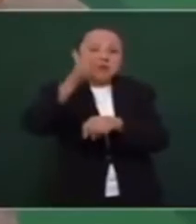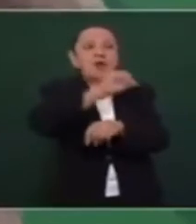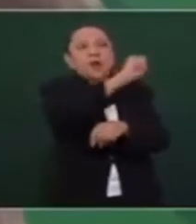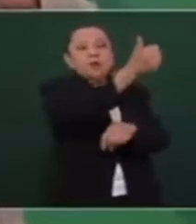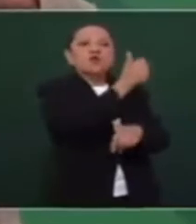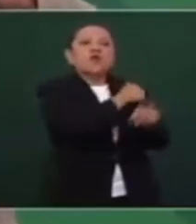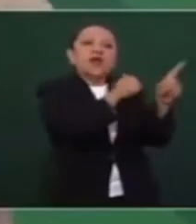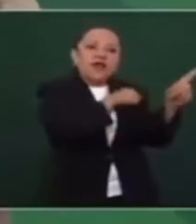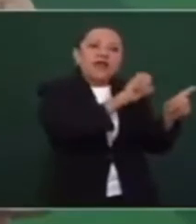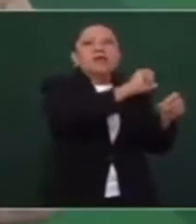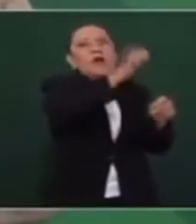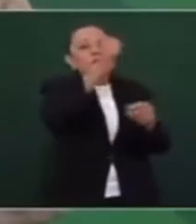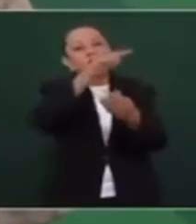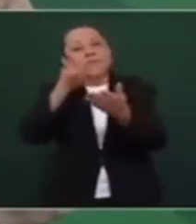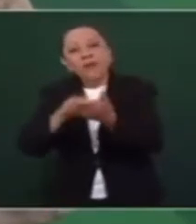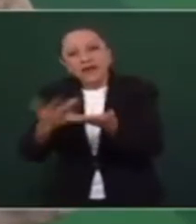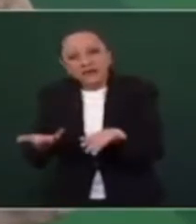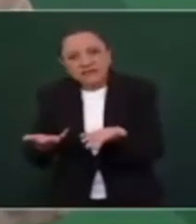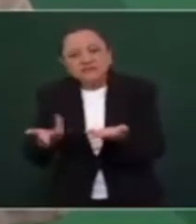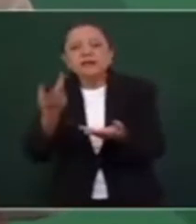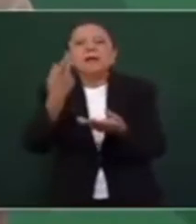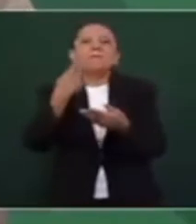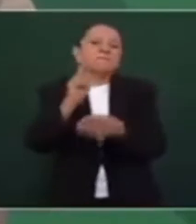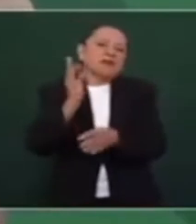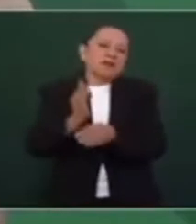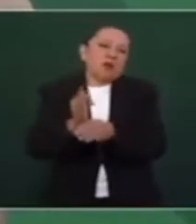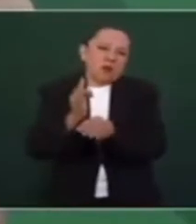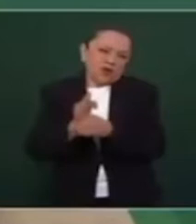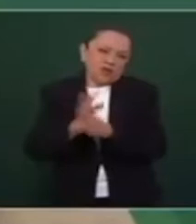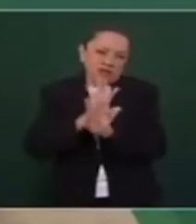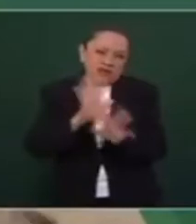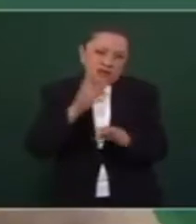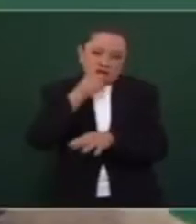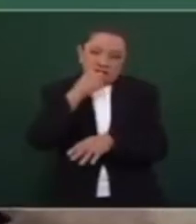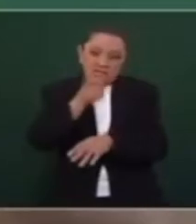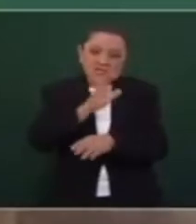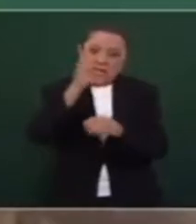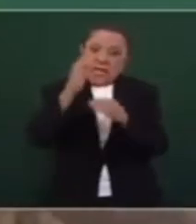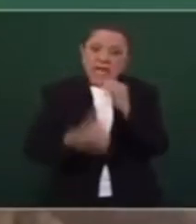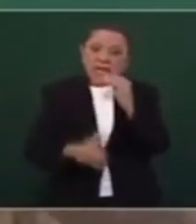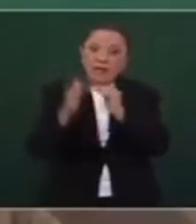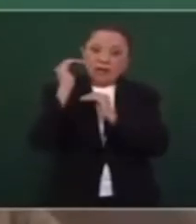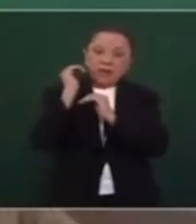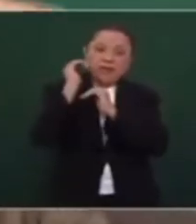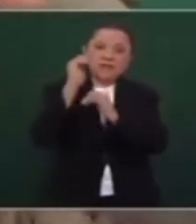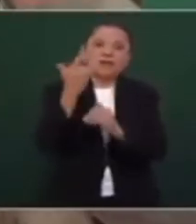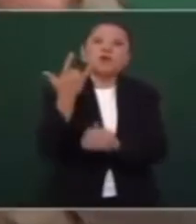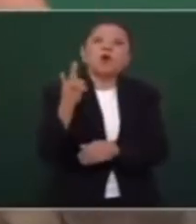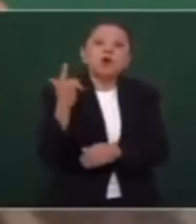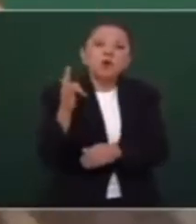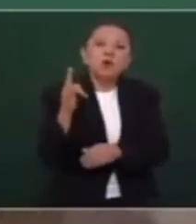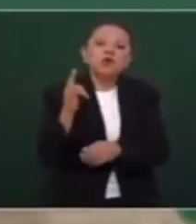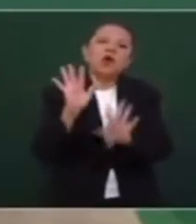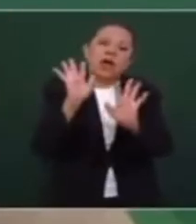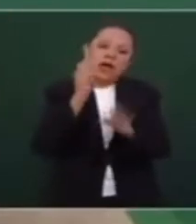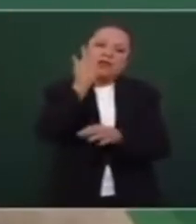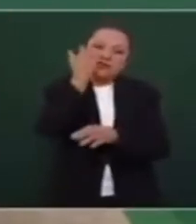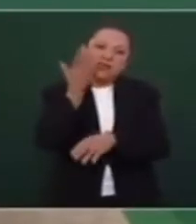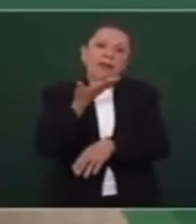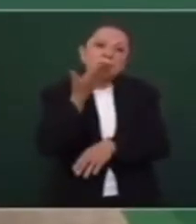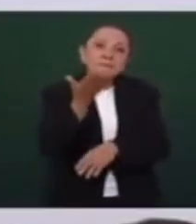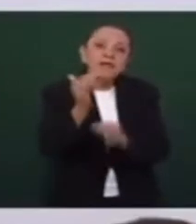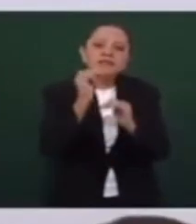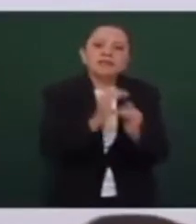se aumente el periodo, porque termina en julio de este año, y en septiembre la petición es que